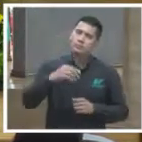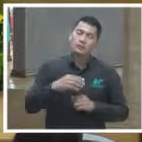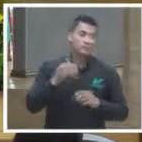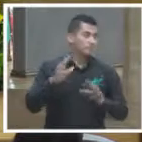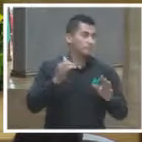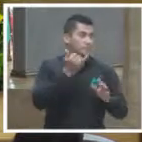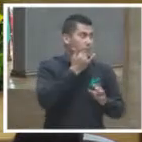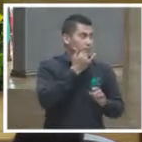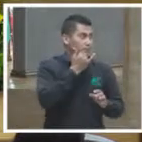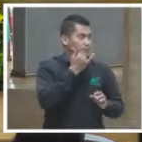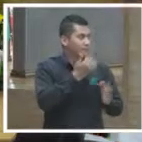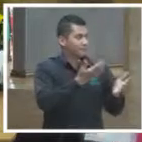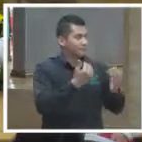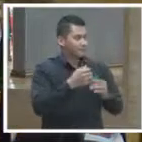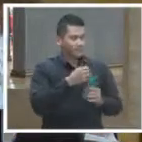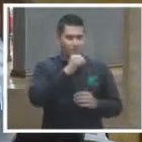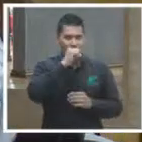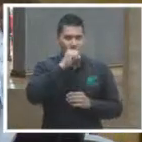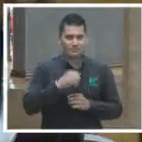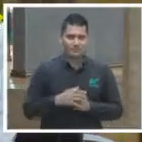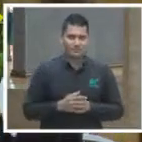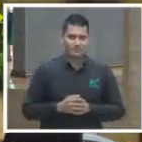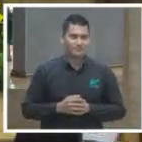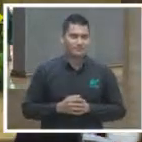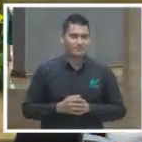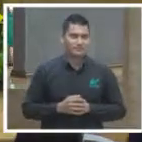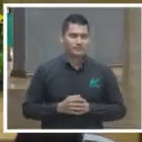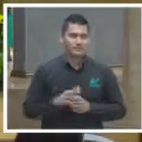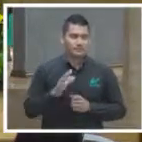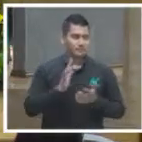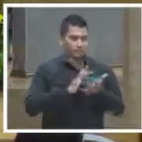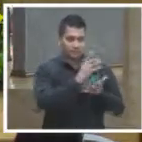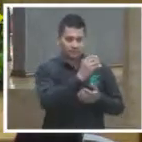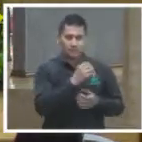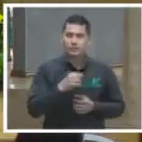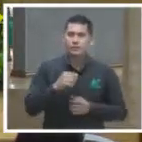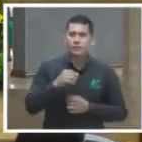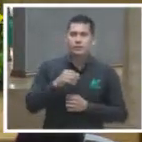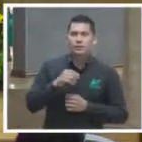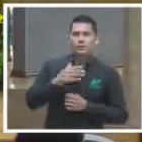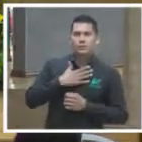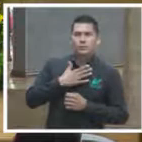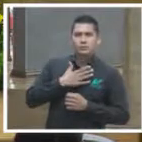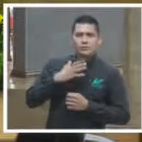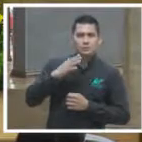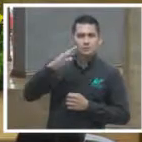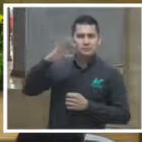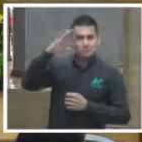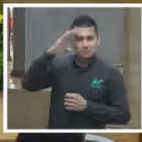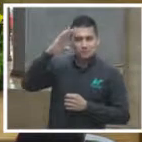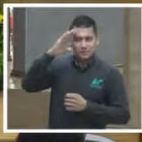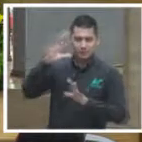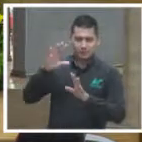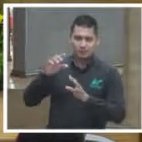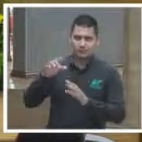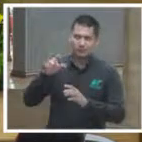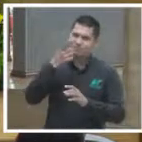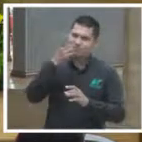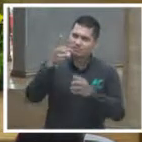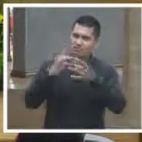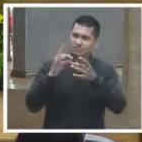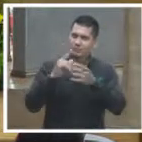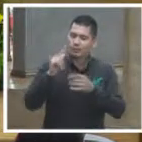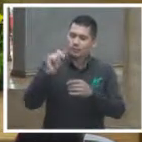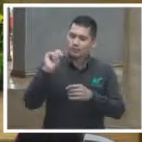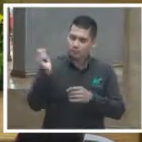las tecnologías que